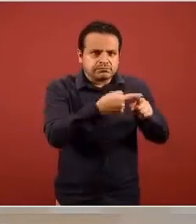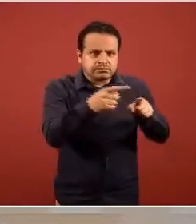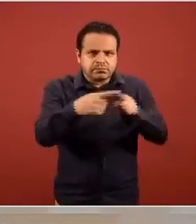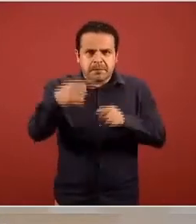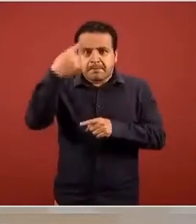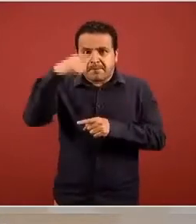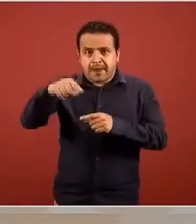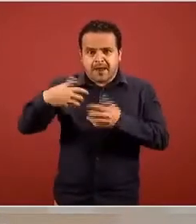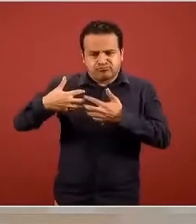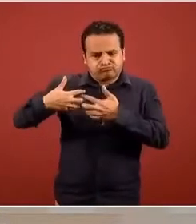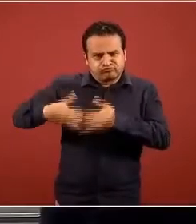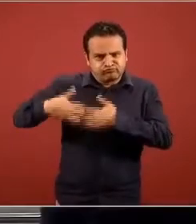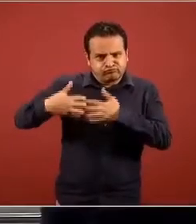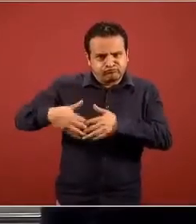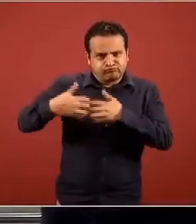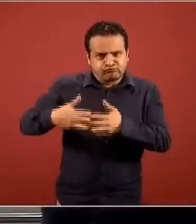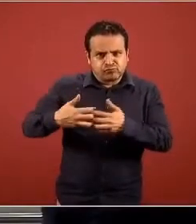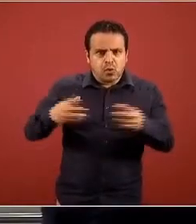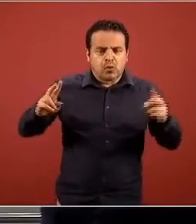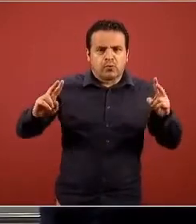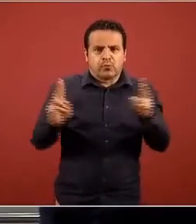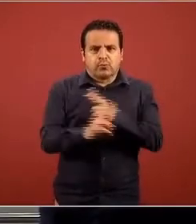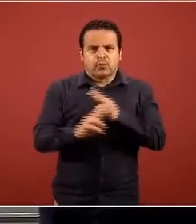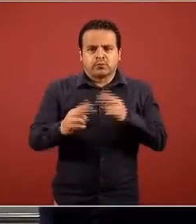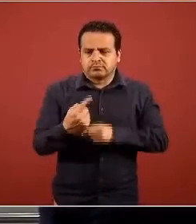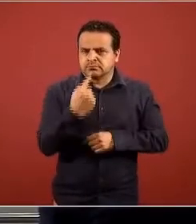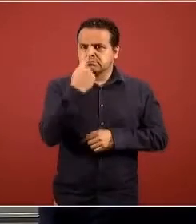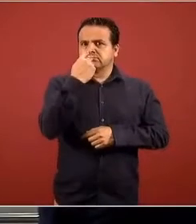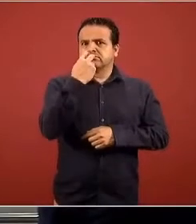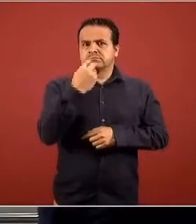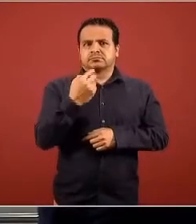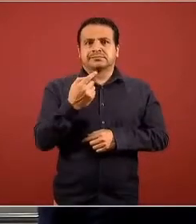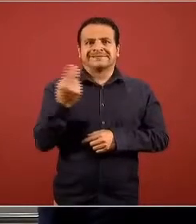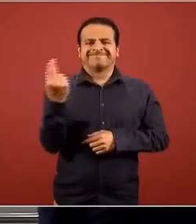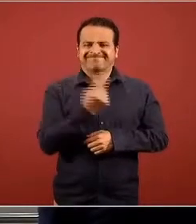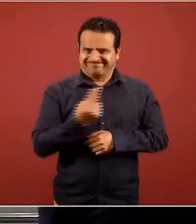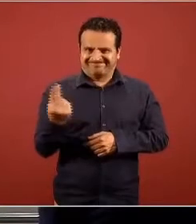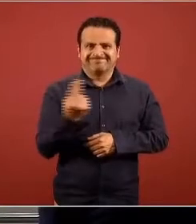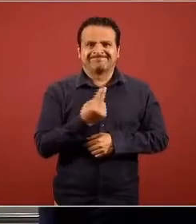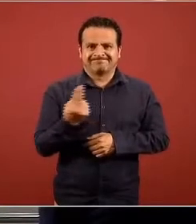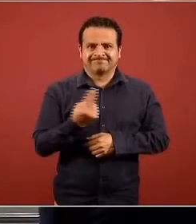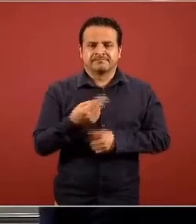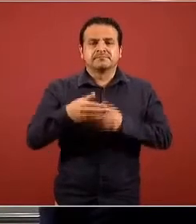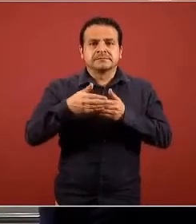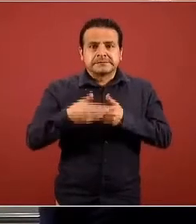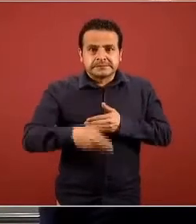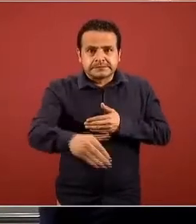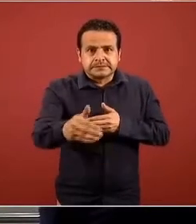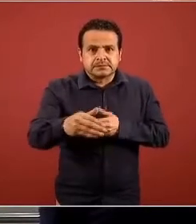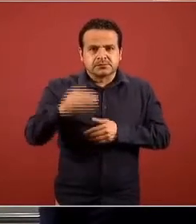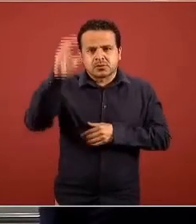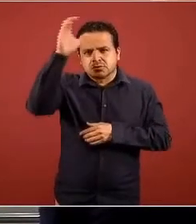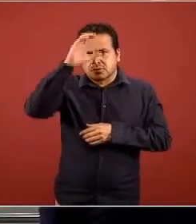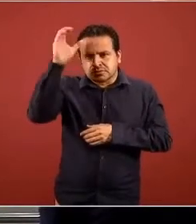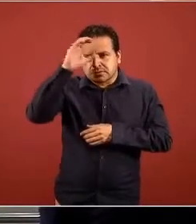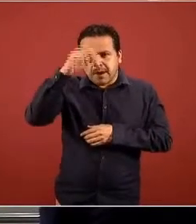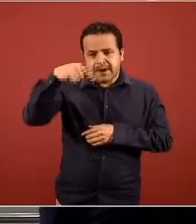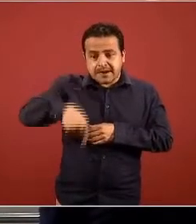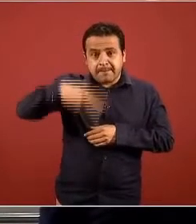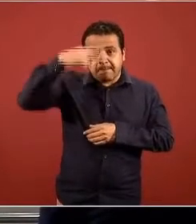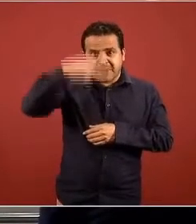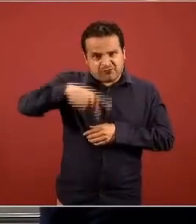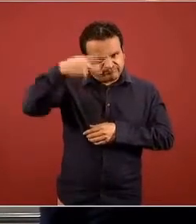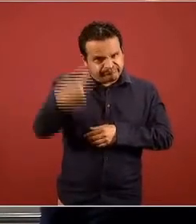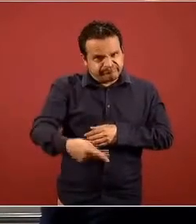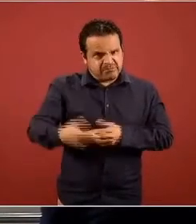construcción de ventiladores en México a partir de las capacidades precisamente de la tecnología y ciencia mexicanas doctora